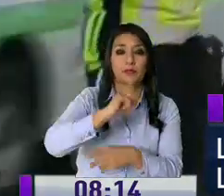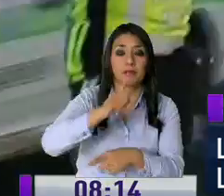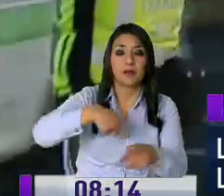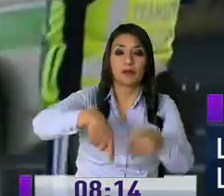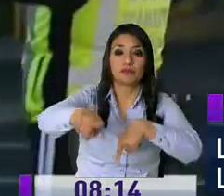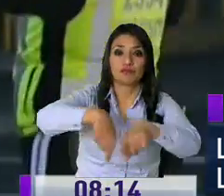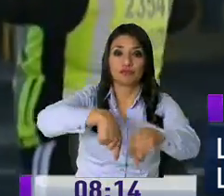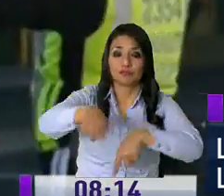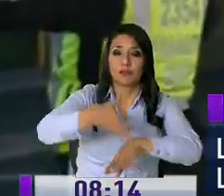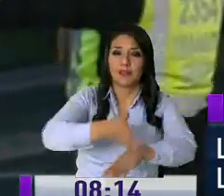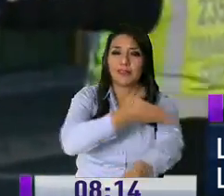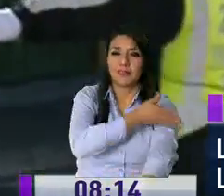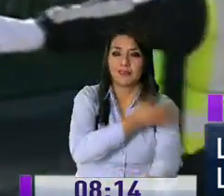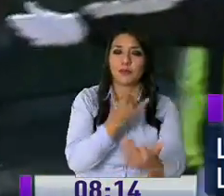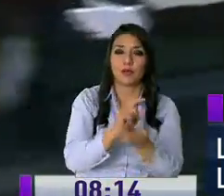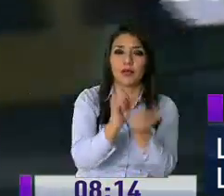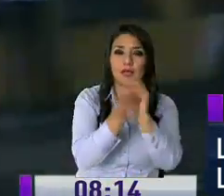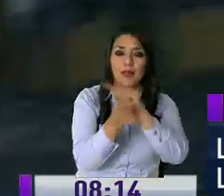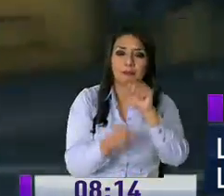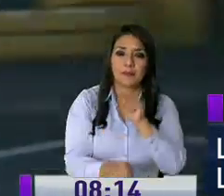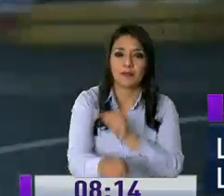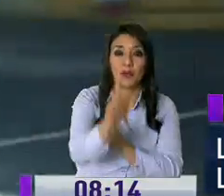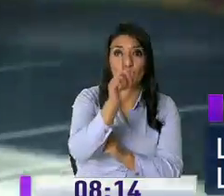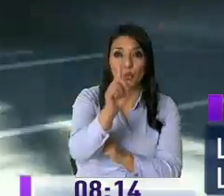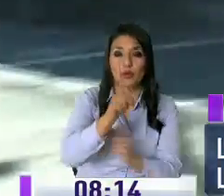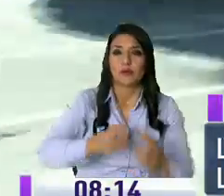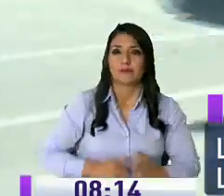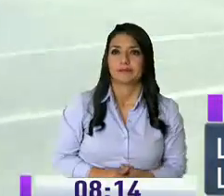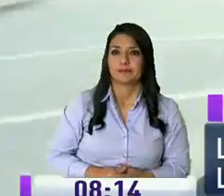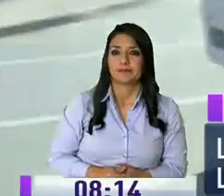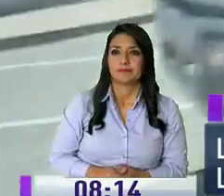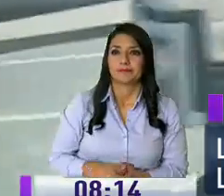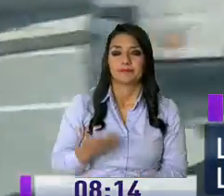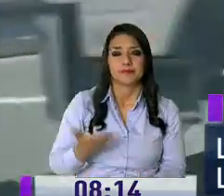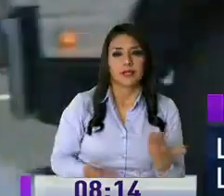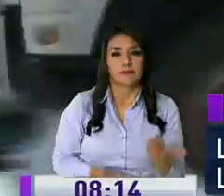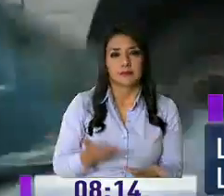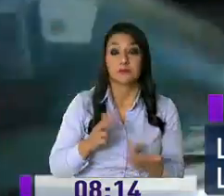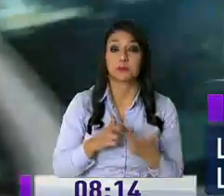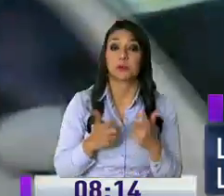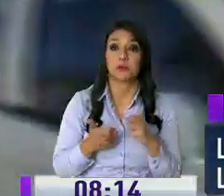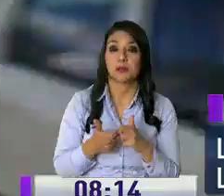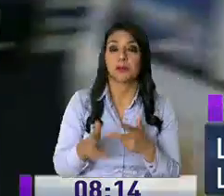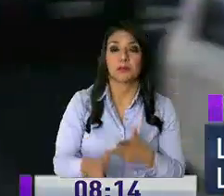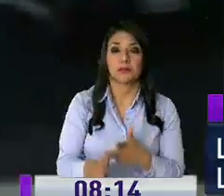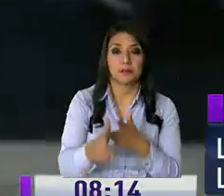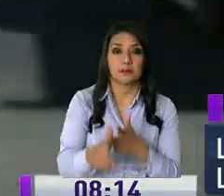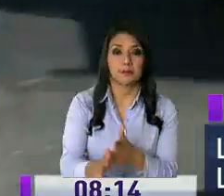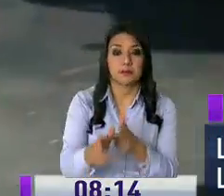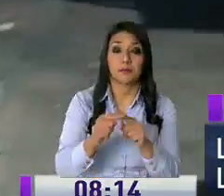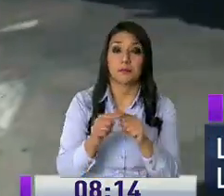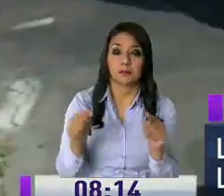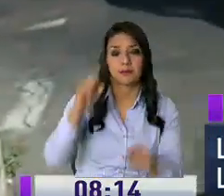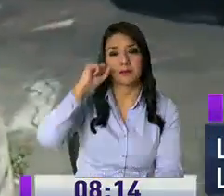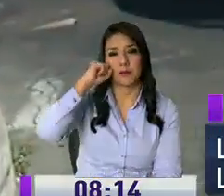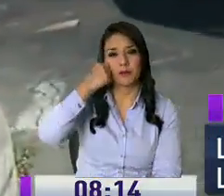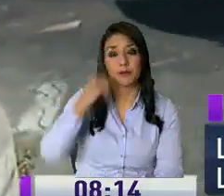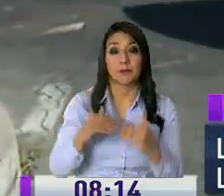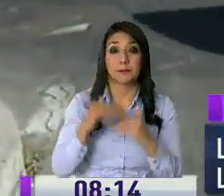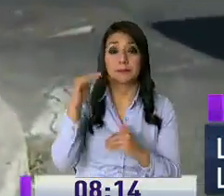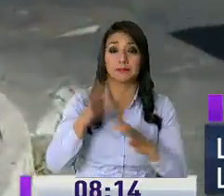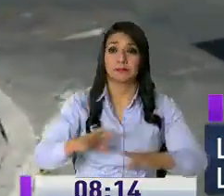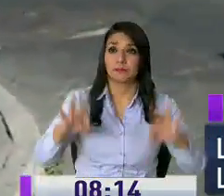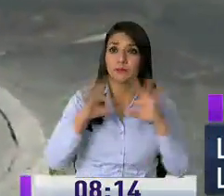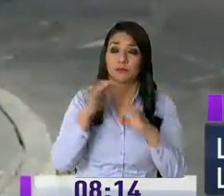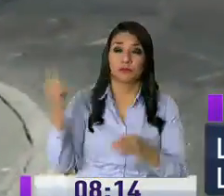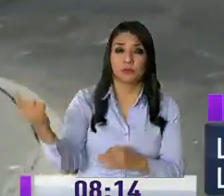como era antes y no como ha cambiado dirección porque dicen que se podría formar algún tipo de congestión De todas maneras recuerden lo más importante es